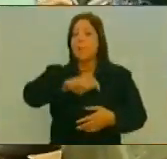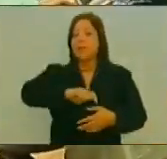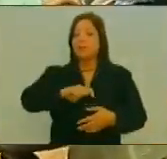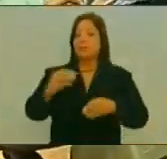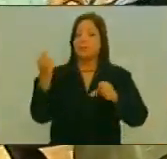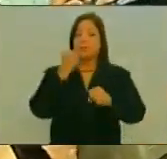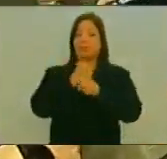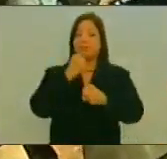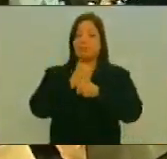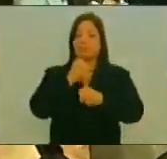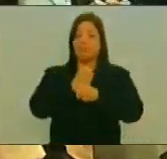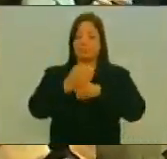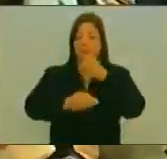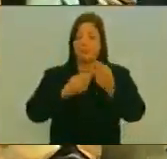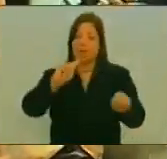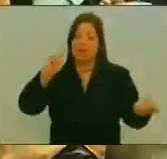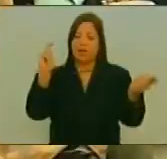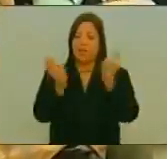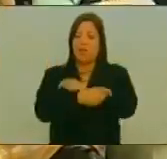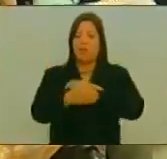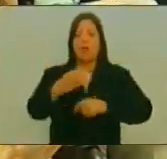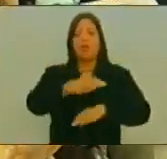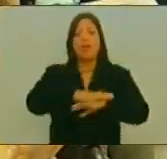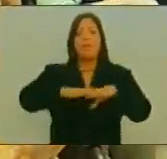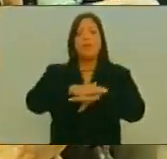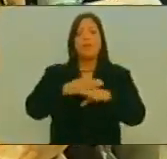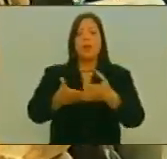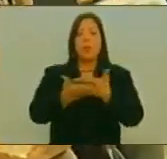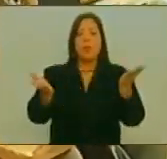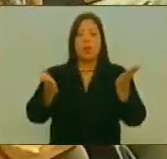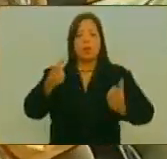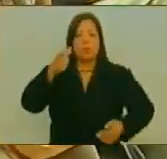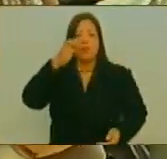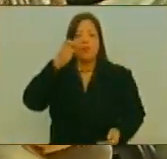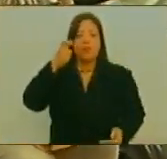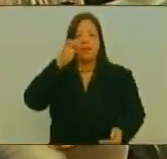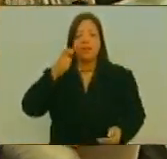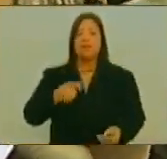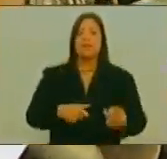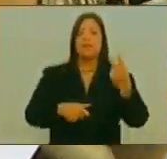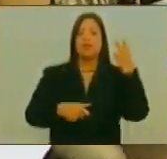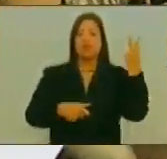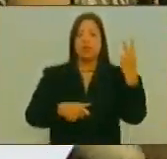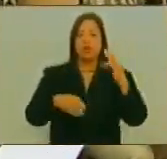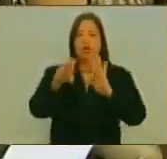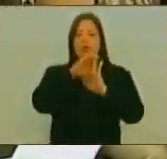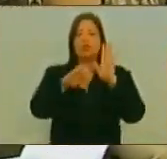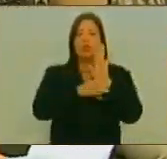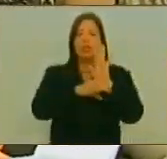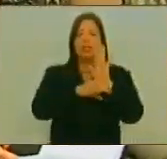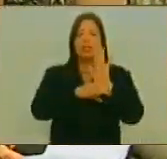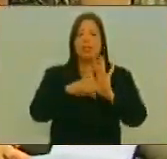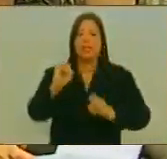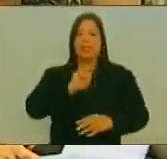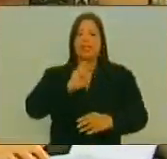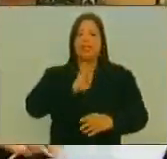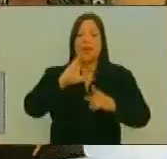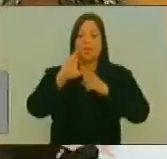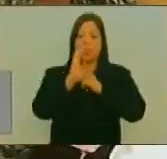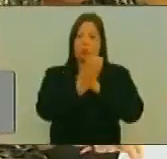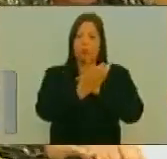gestión de la transformación del Ministerio Público Punto número 2 Constituyente de identidad cultural